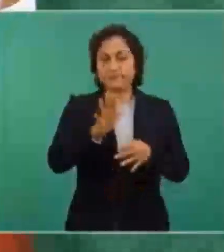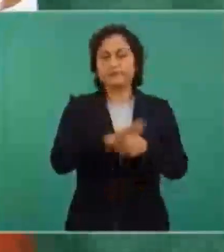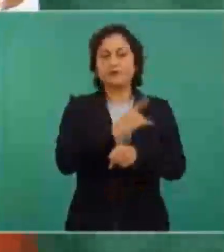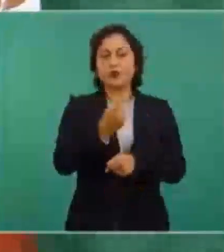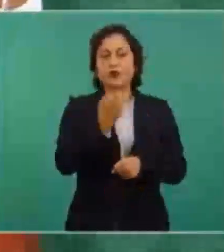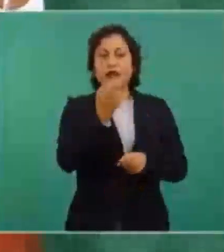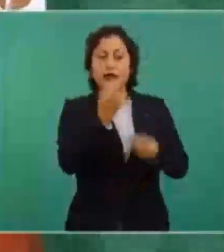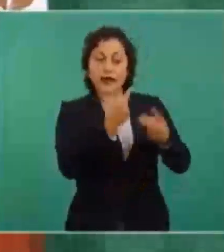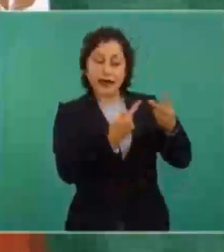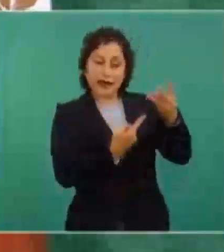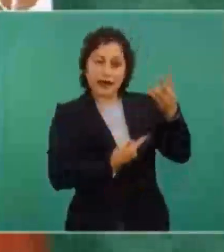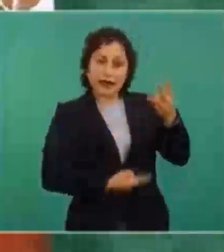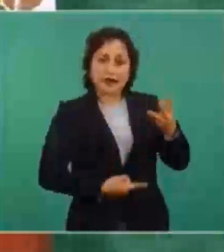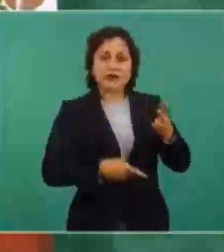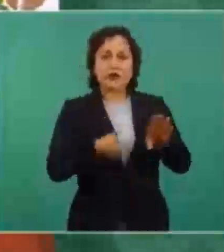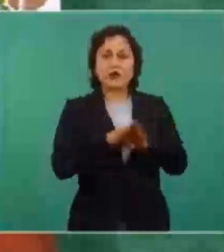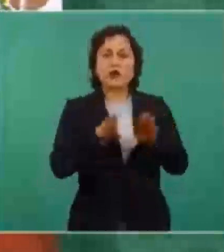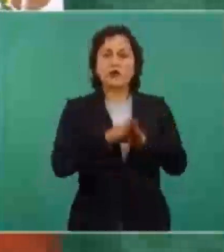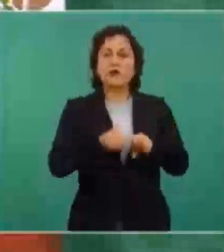en bonos.